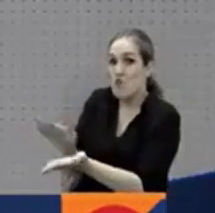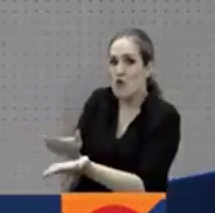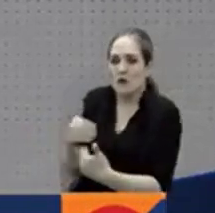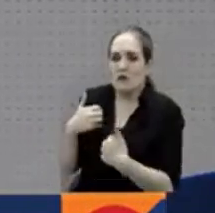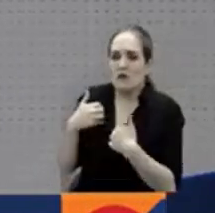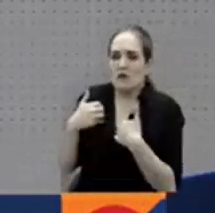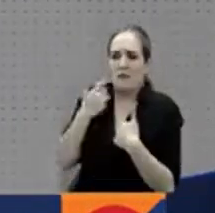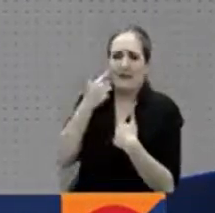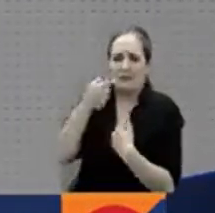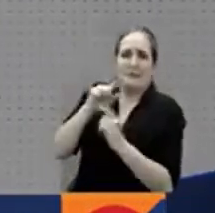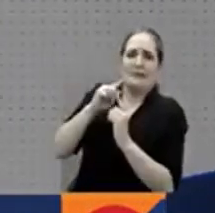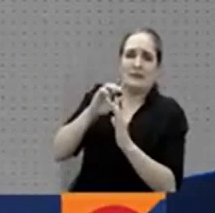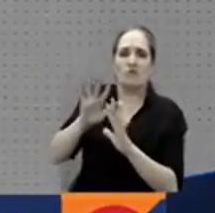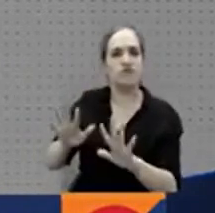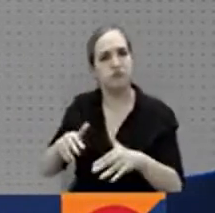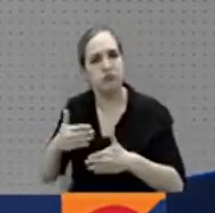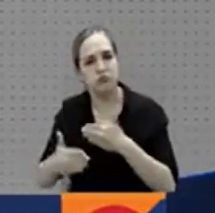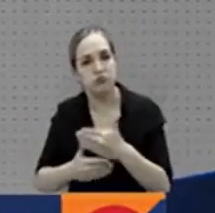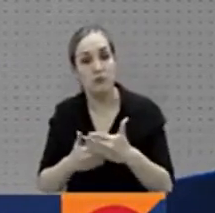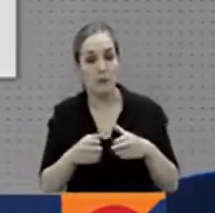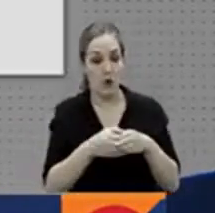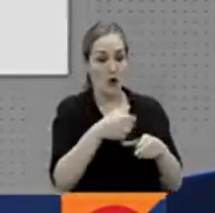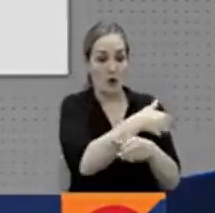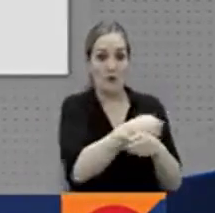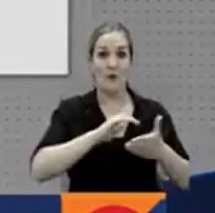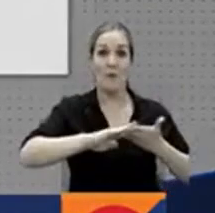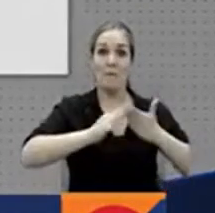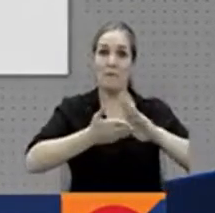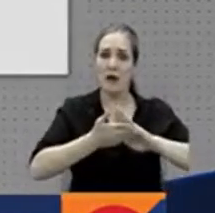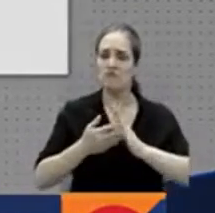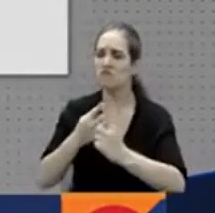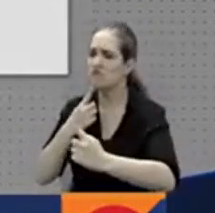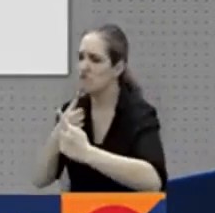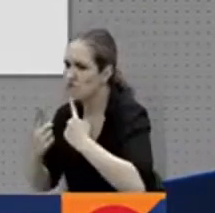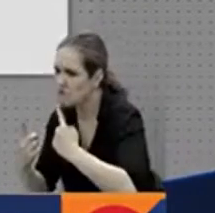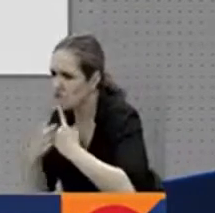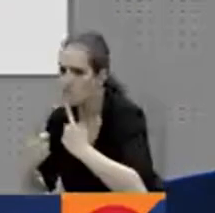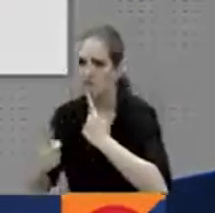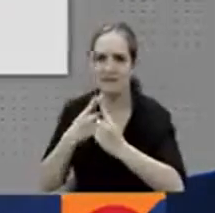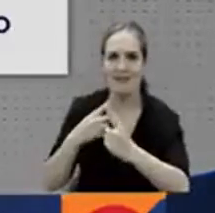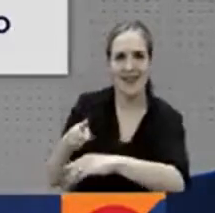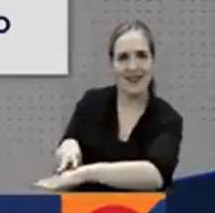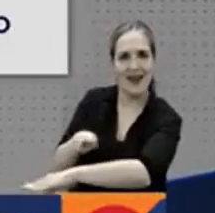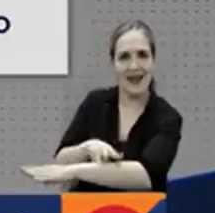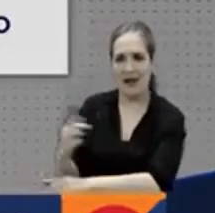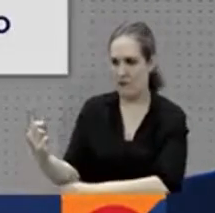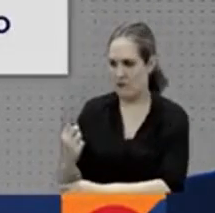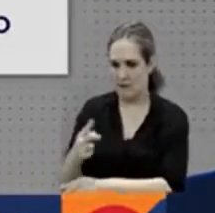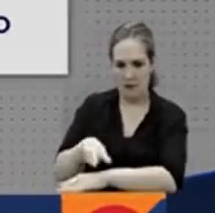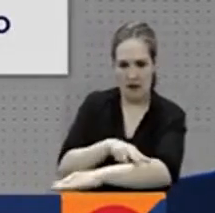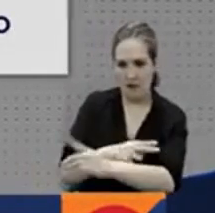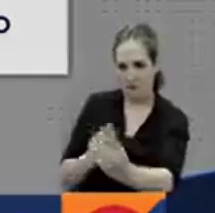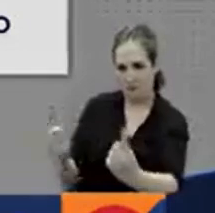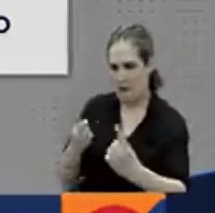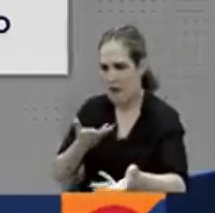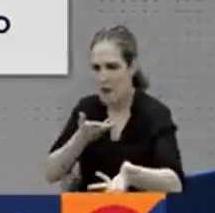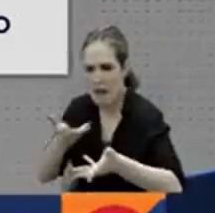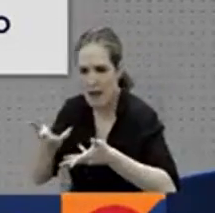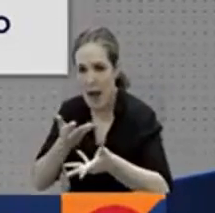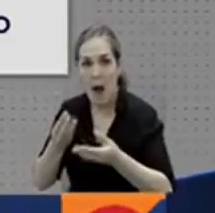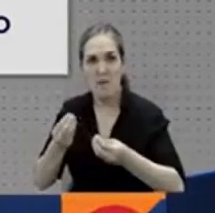La oficina del Alto Comisionado para la Paz ha realizado reuniones con delegados de ambas agrupaciones buscando renovar el compromiso de